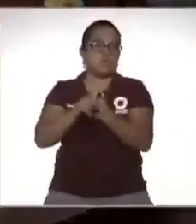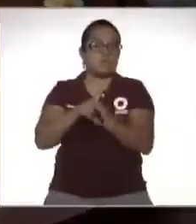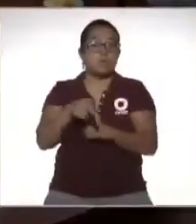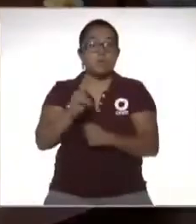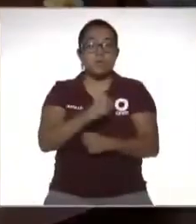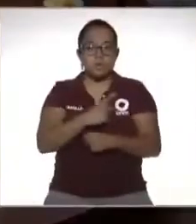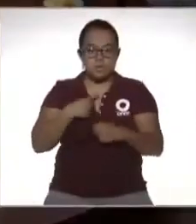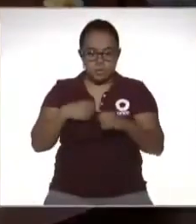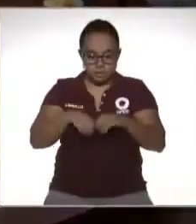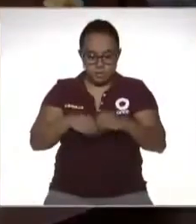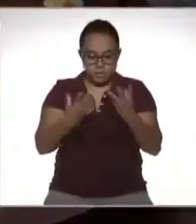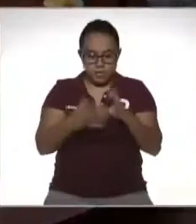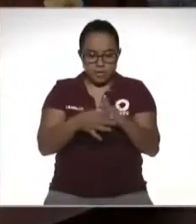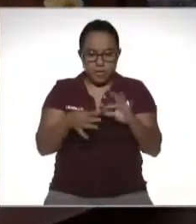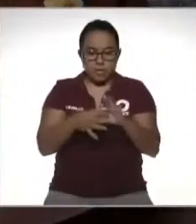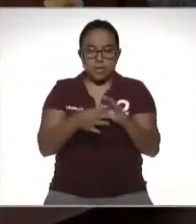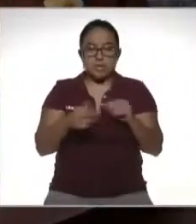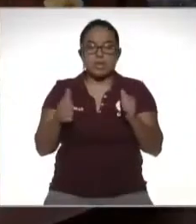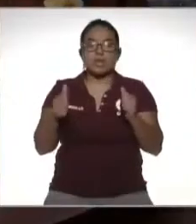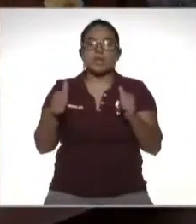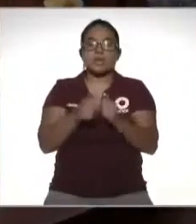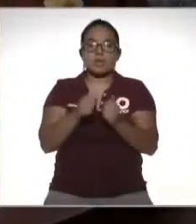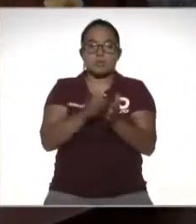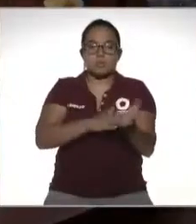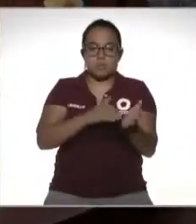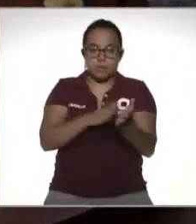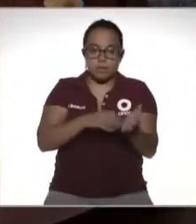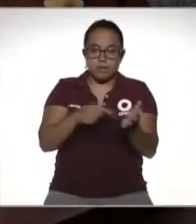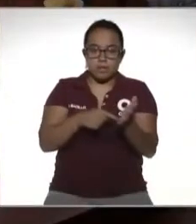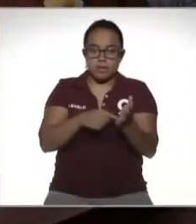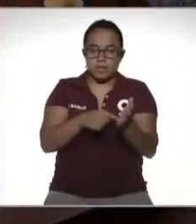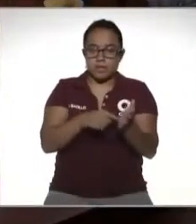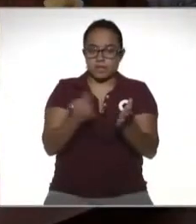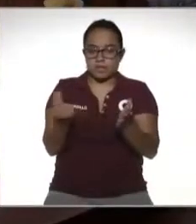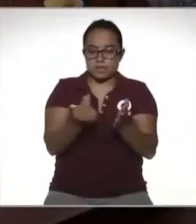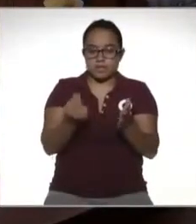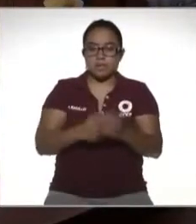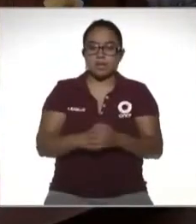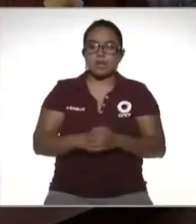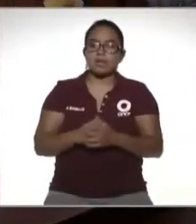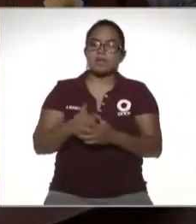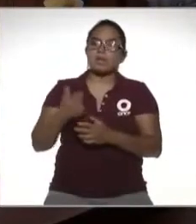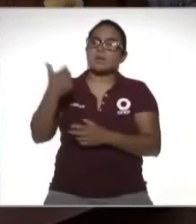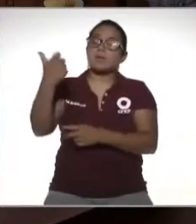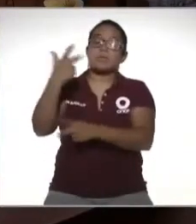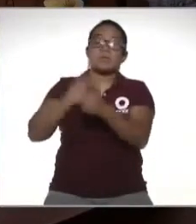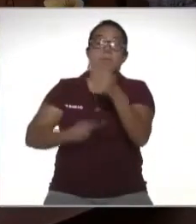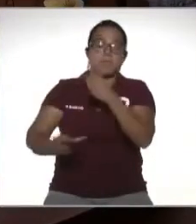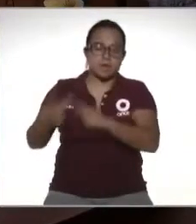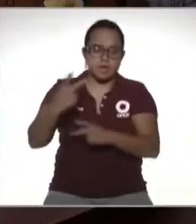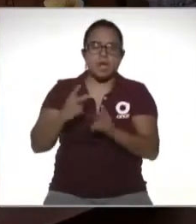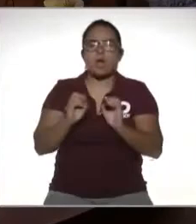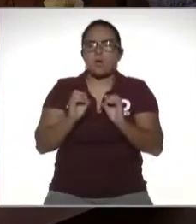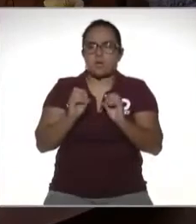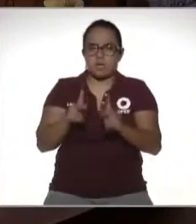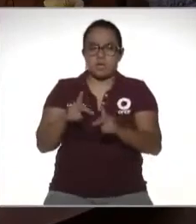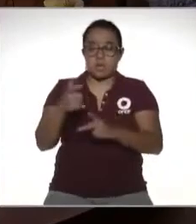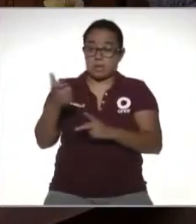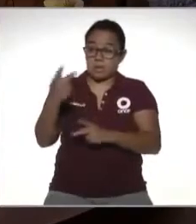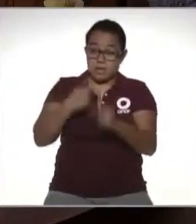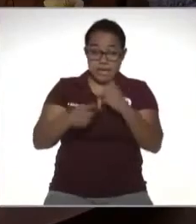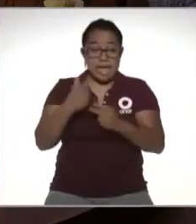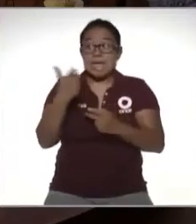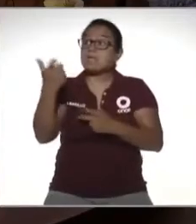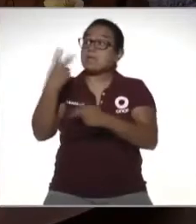claramente identificado y con los soportes documentales que son necesarios oye es que fue un préstamo está bien el préstamo no